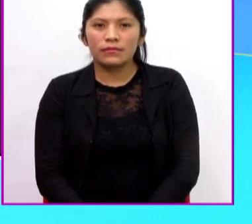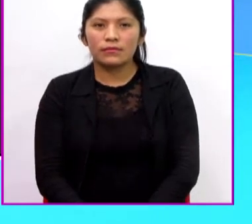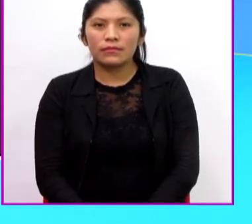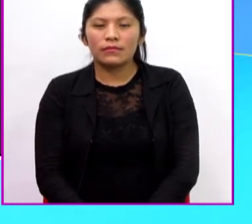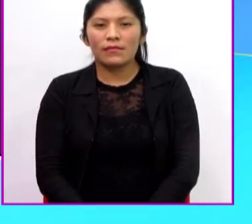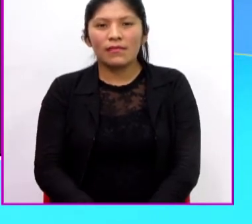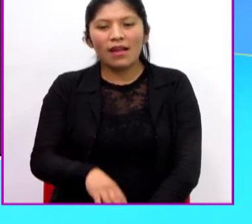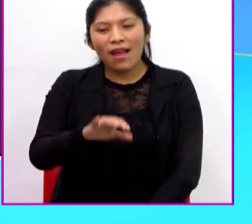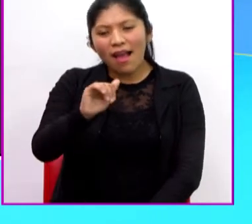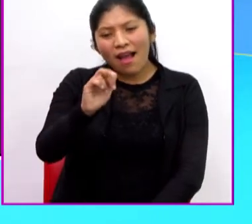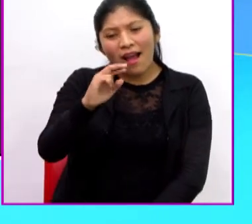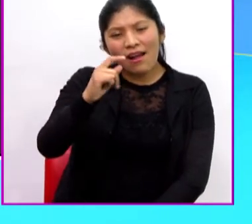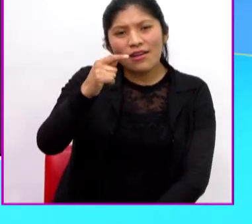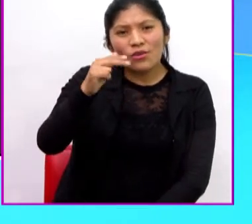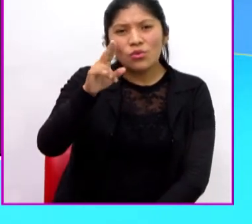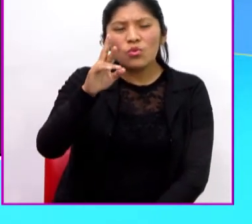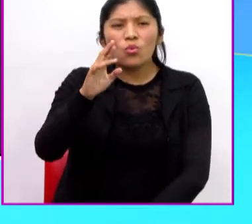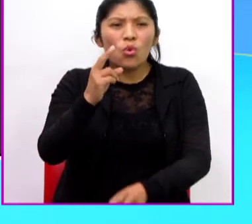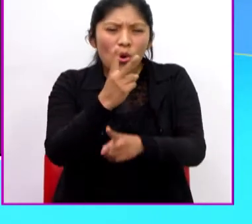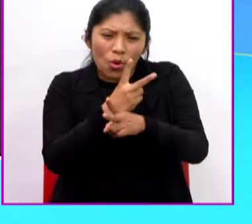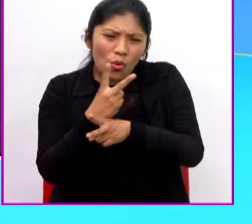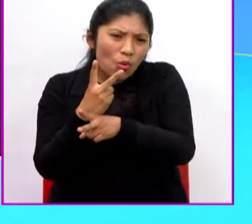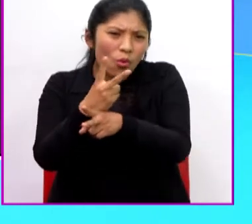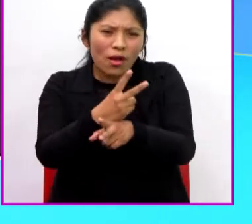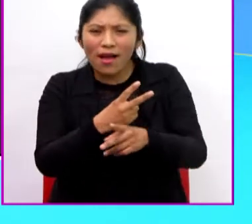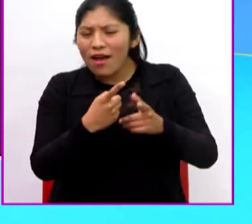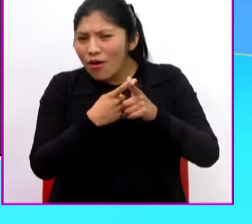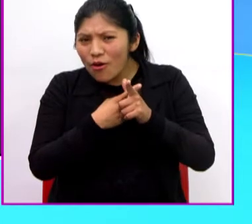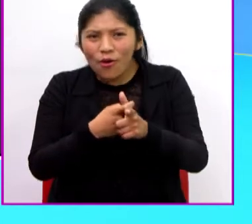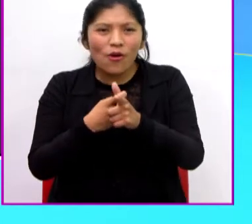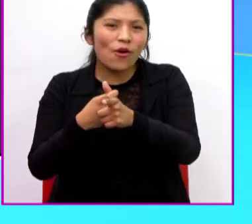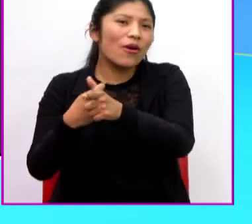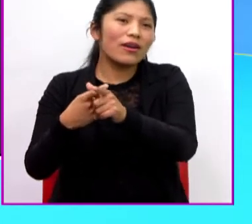¡Arturo, cuidado! ¡Corran!